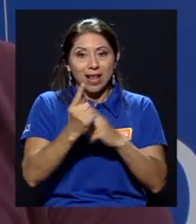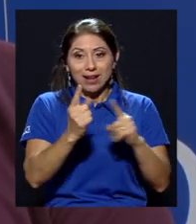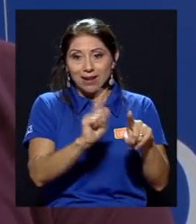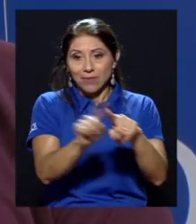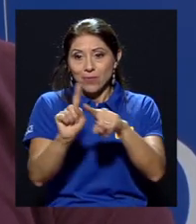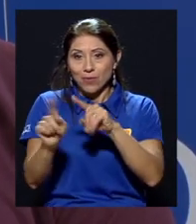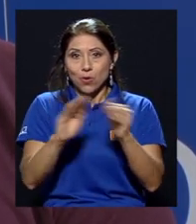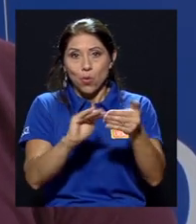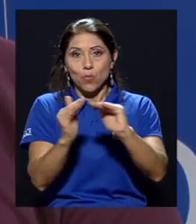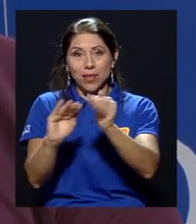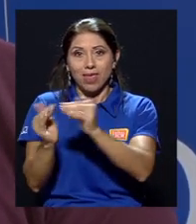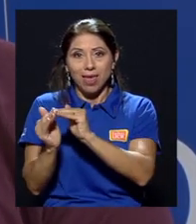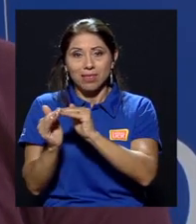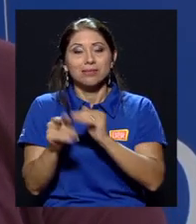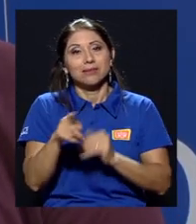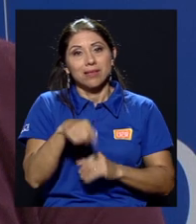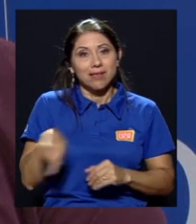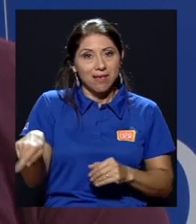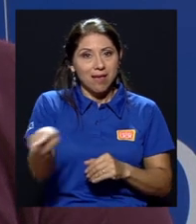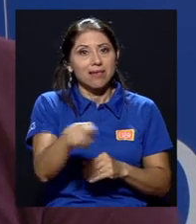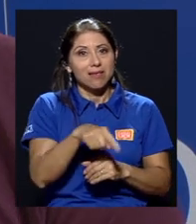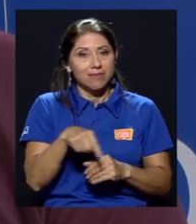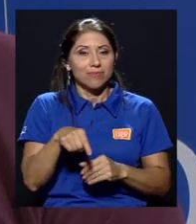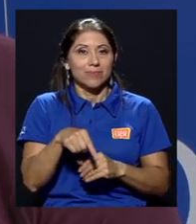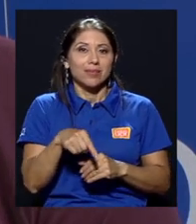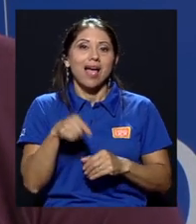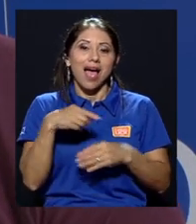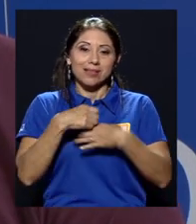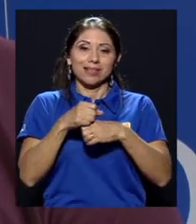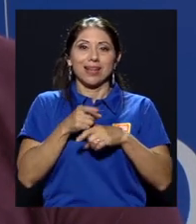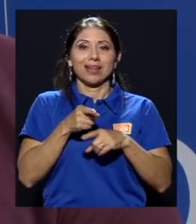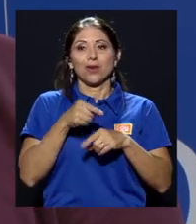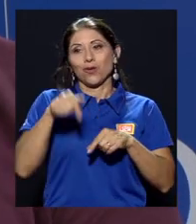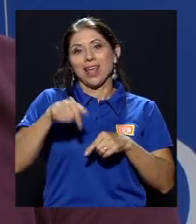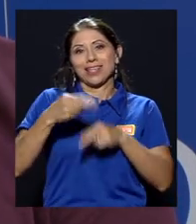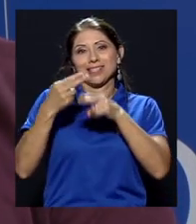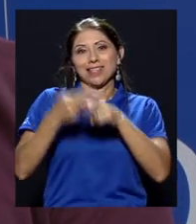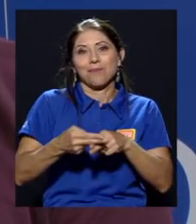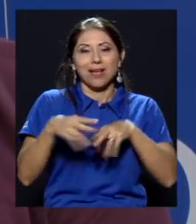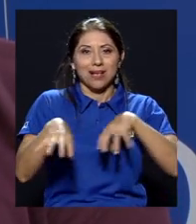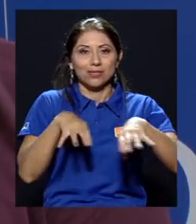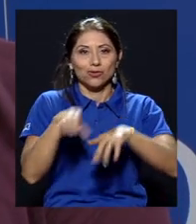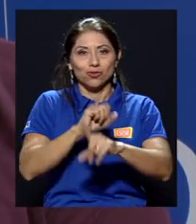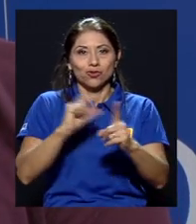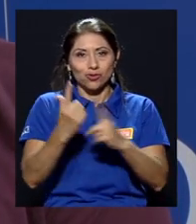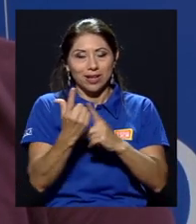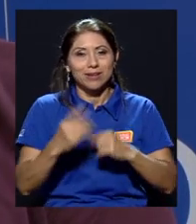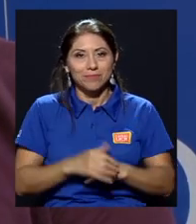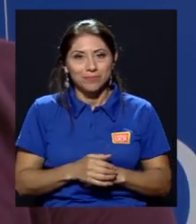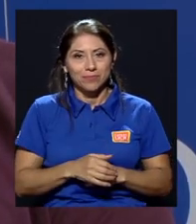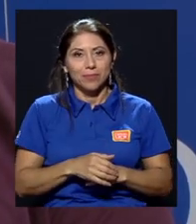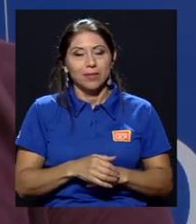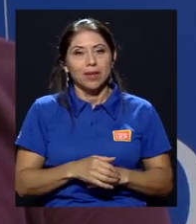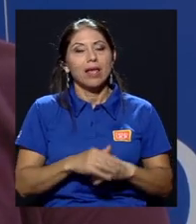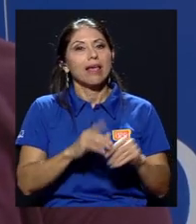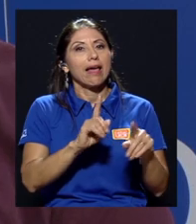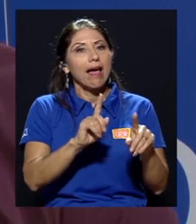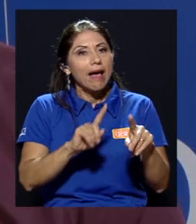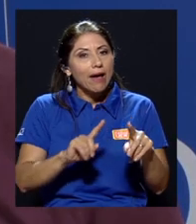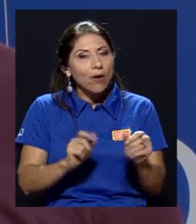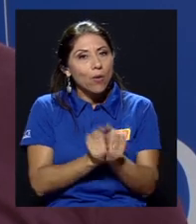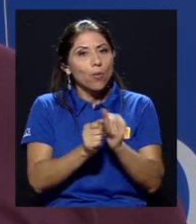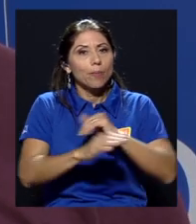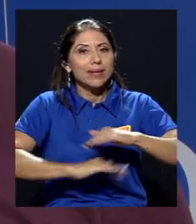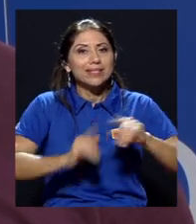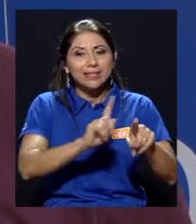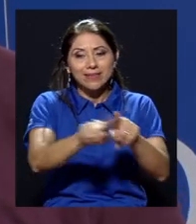de eso generar lo que desde la U se ha llamado acción social. Esto a partir también de diversas capacitaciones